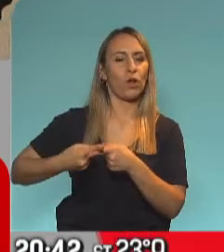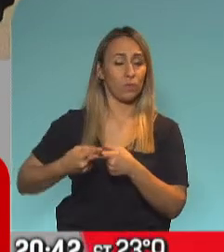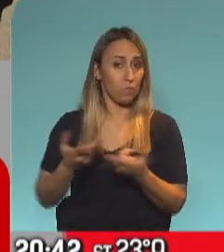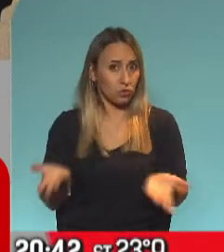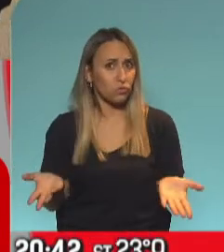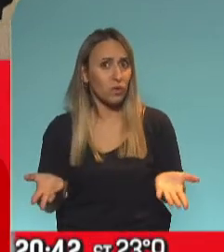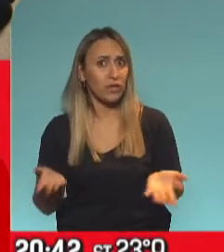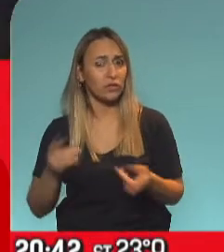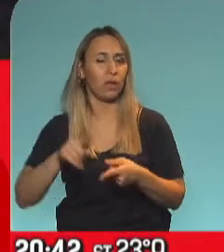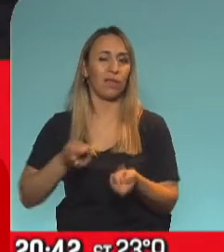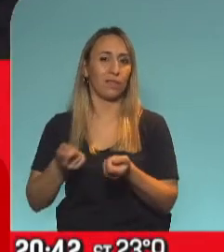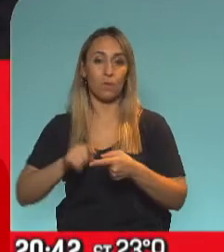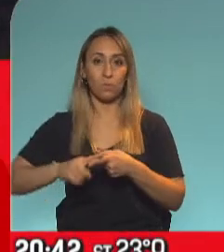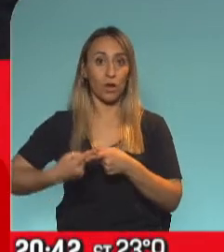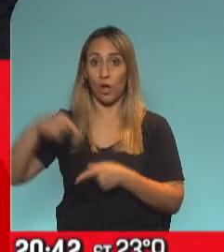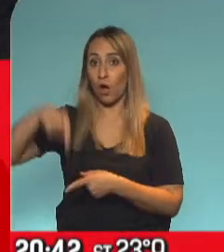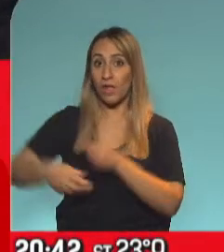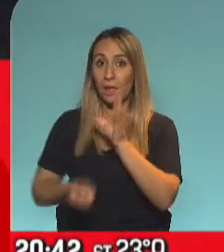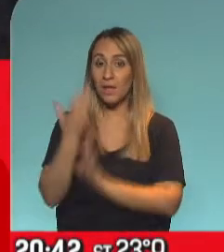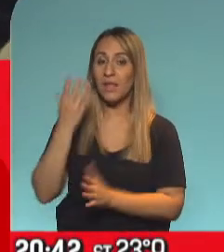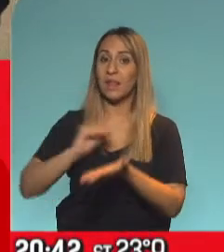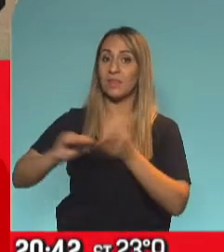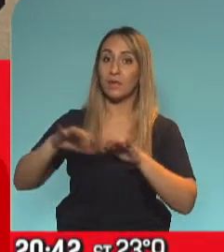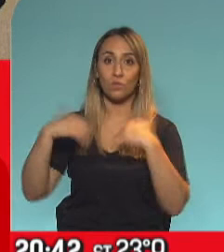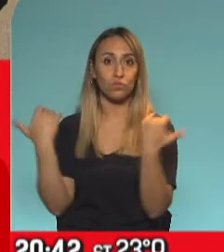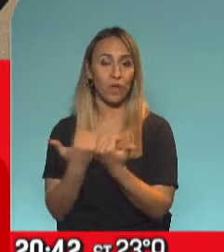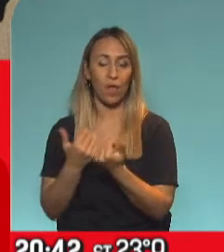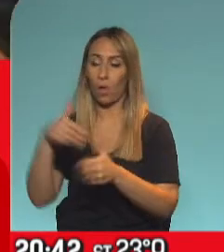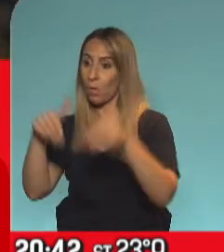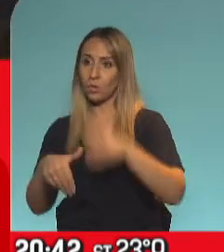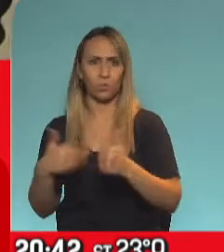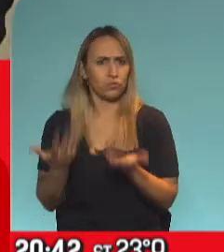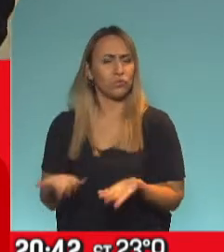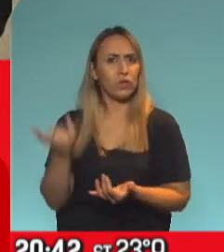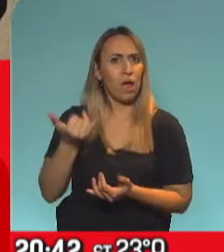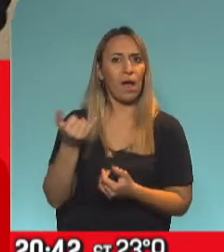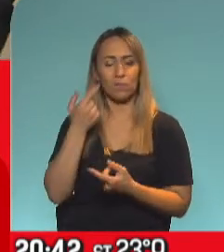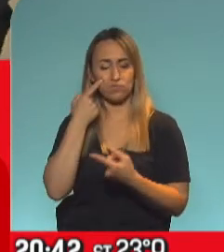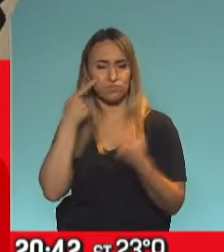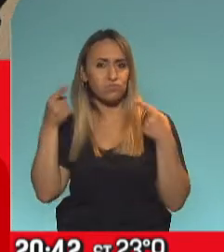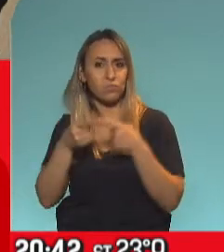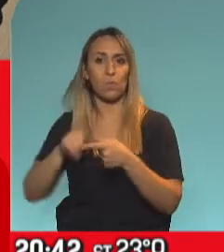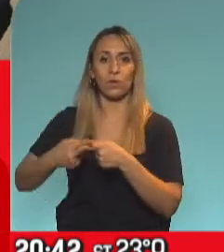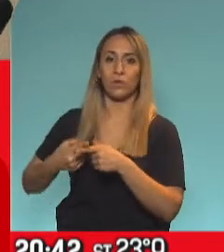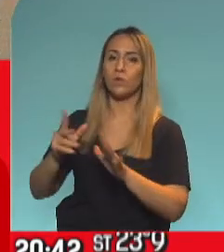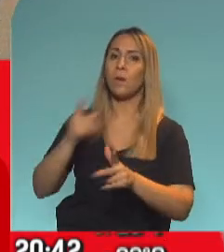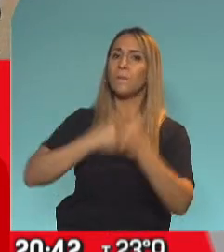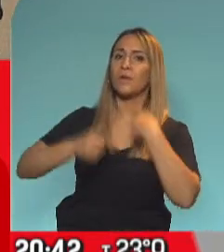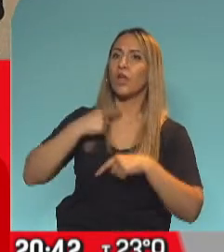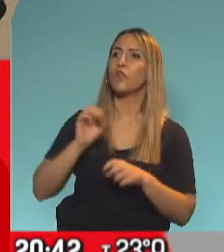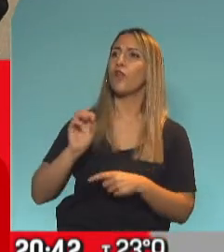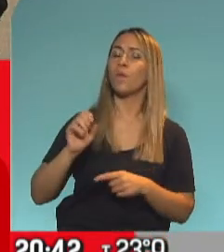intenciones políticas lo que se votó hoy a la mañana en diputado. O cuando le preguntaron por nombres, él dice, no es mi forma de hacer política